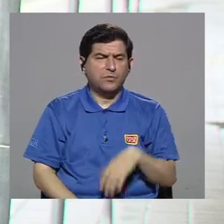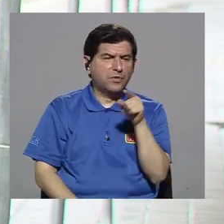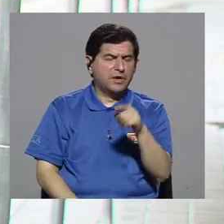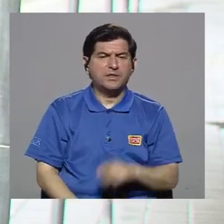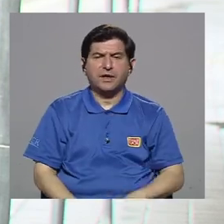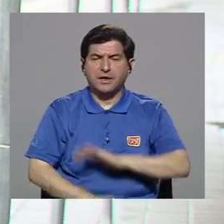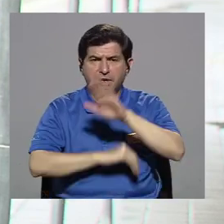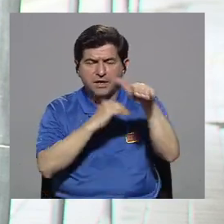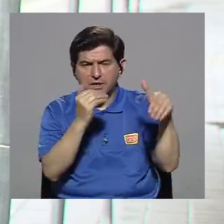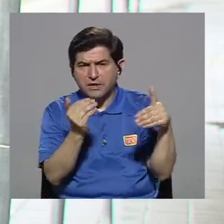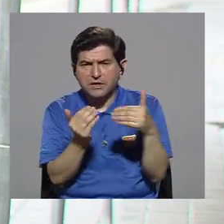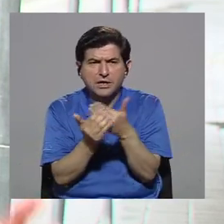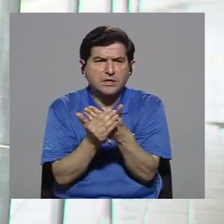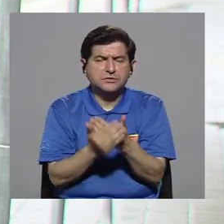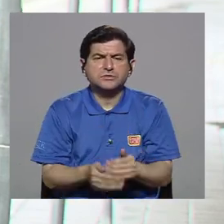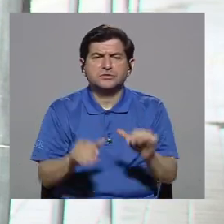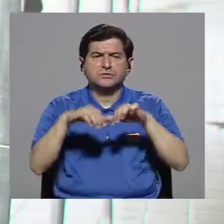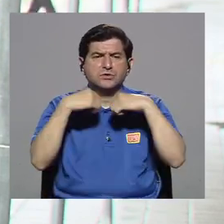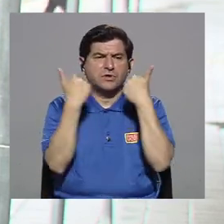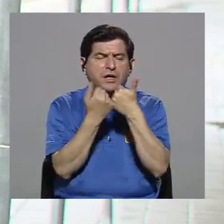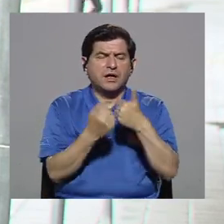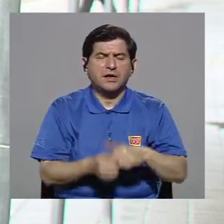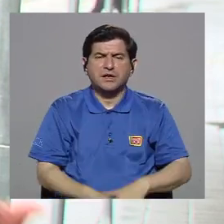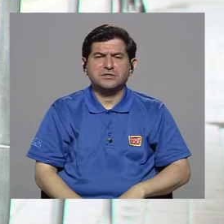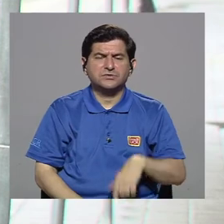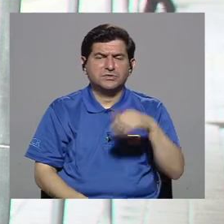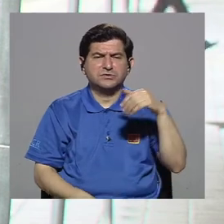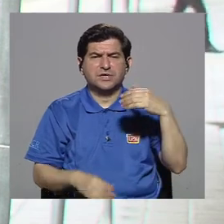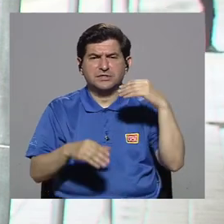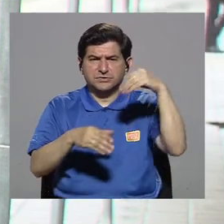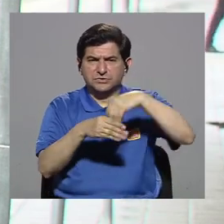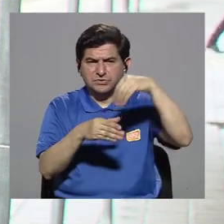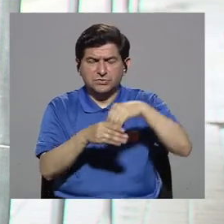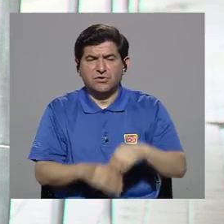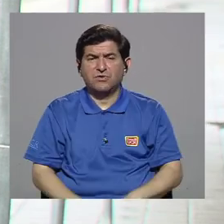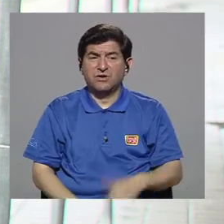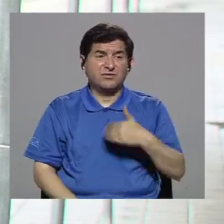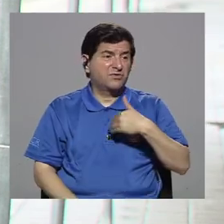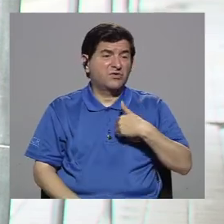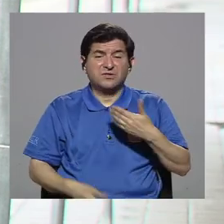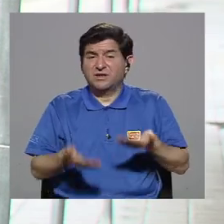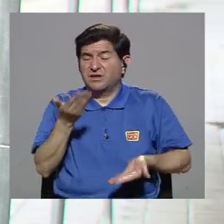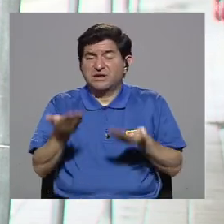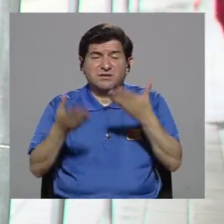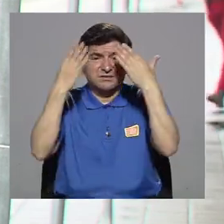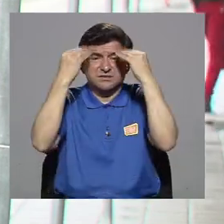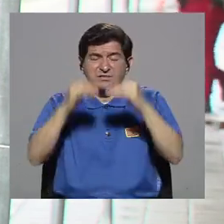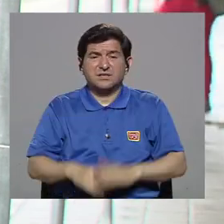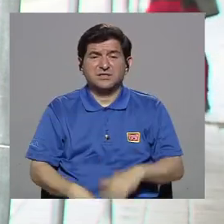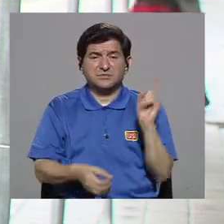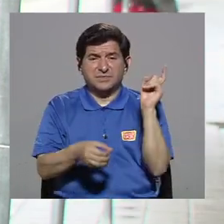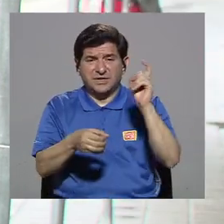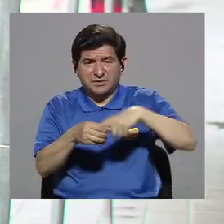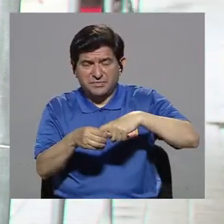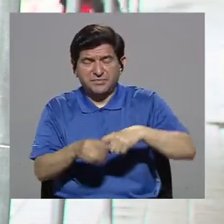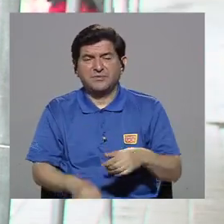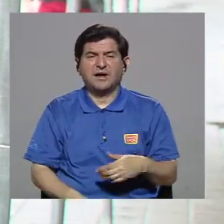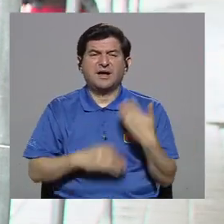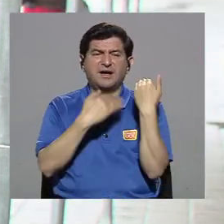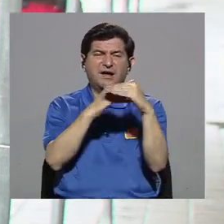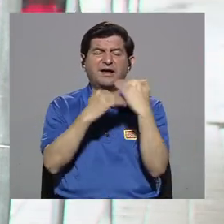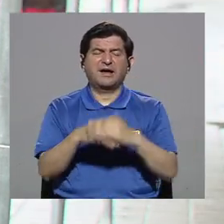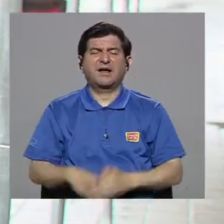Toda la parte de asociaciones a veces no tienen la información para poderse inscribir y eso les limita de tener donaciones para